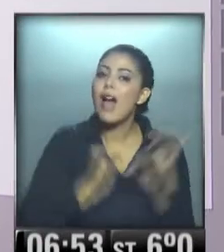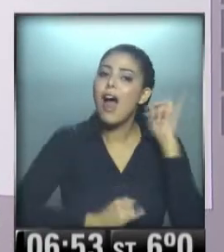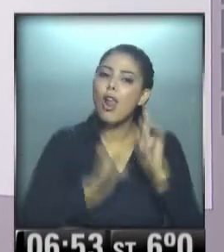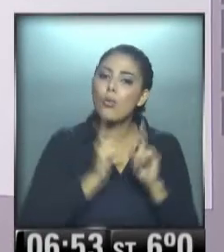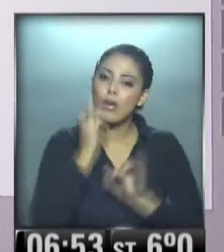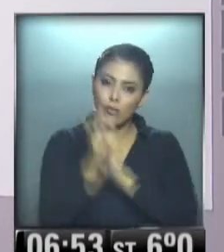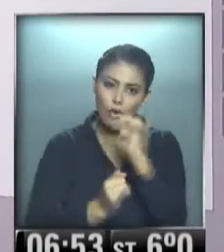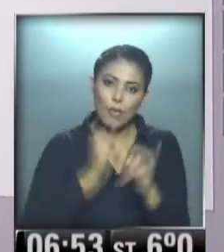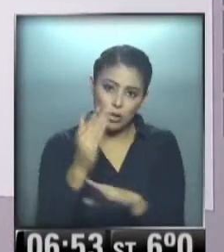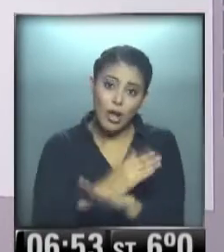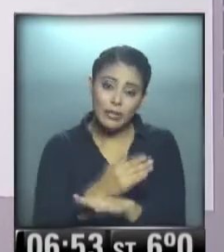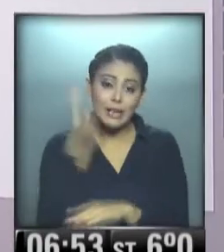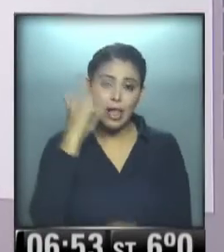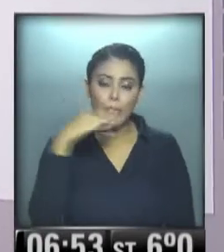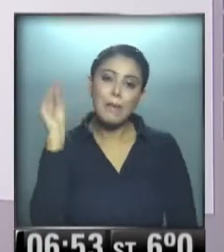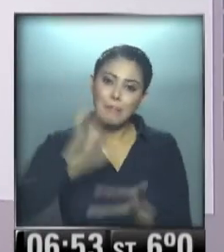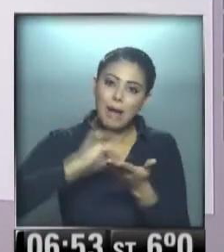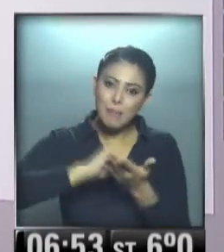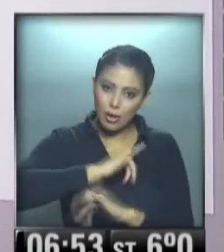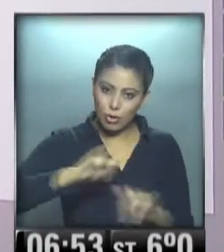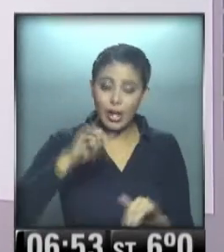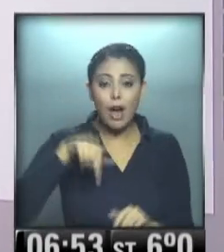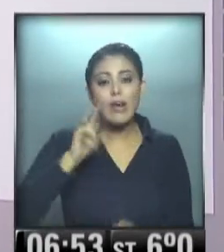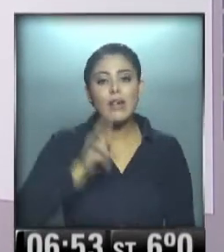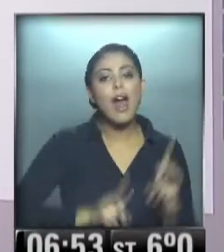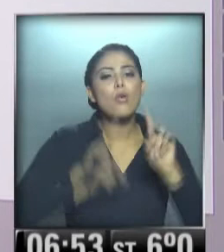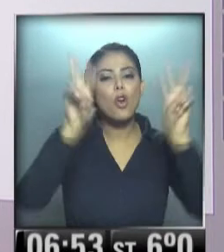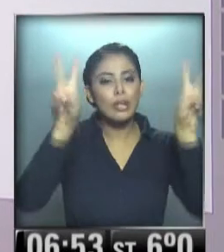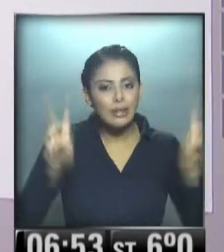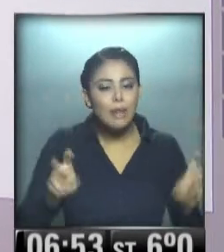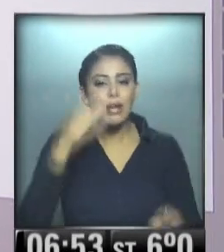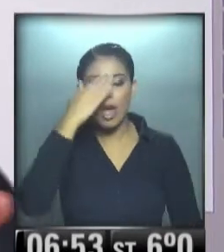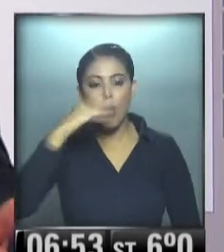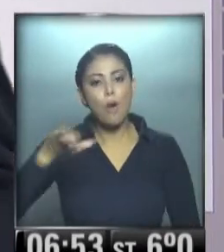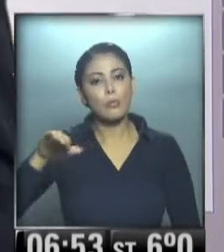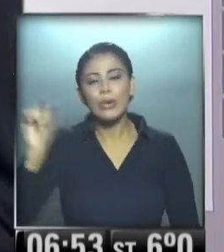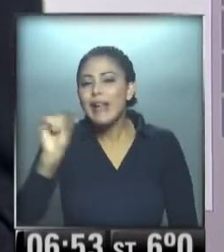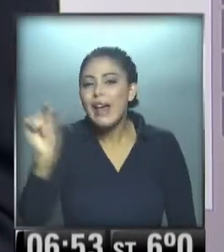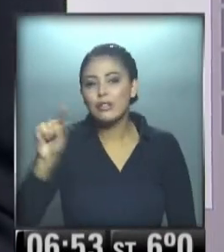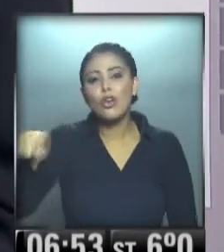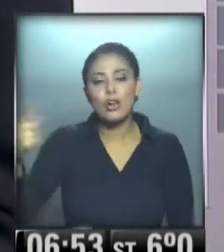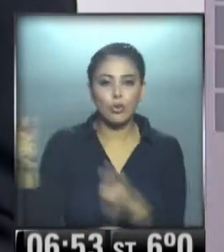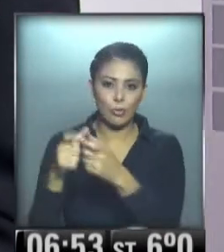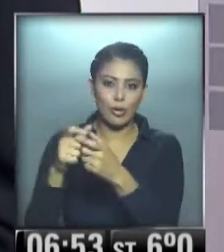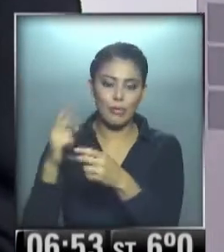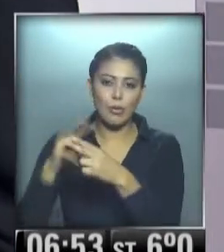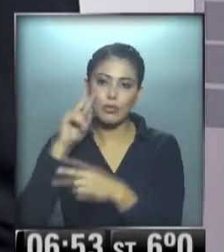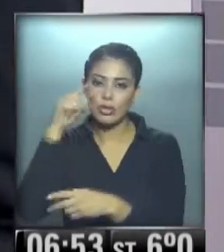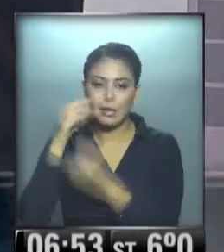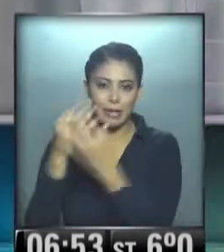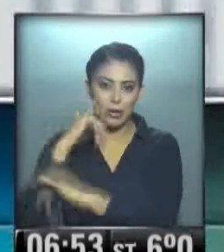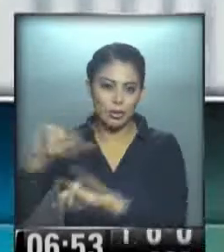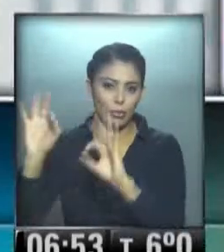anticipos de información y nadie tiene más noticias para contarte. Pero vamos a ver algunos de los temas que estaremos analizando dentro de unos minutitos nada más. Emisión 7 Mañana.